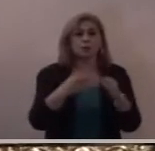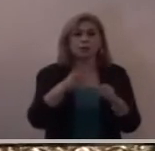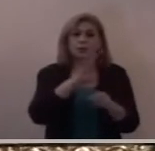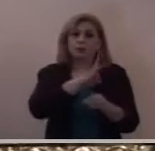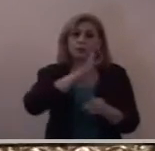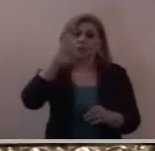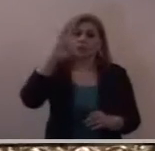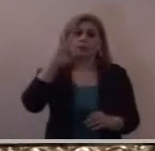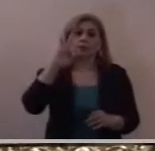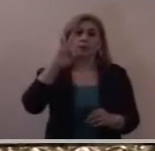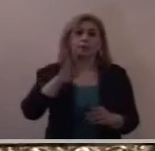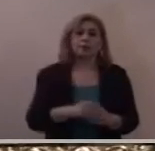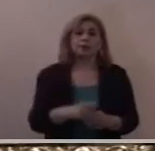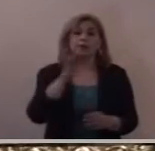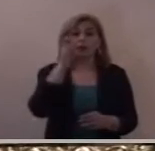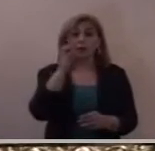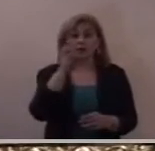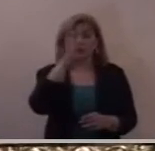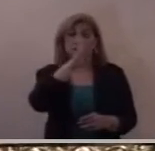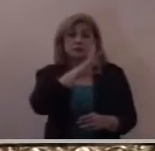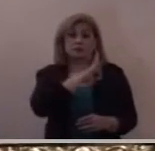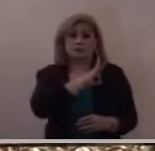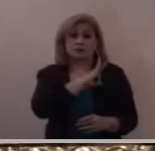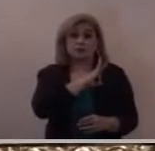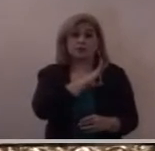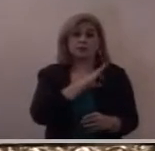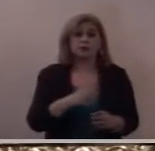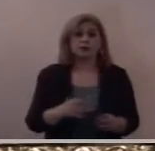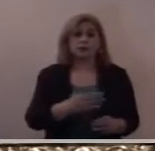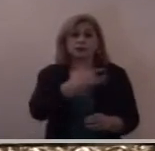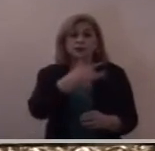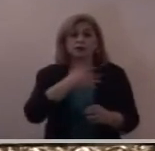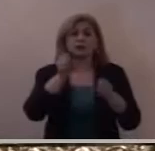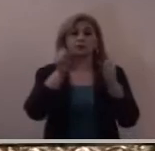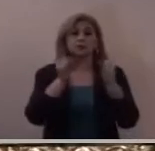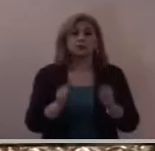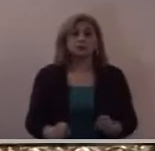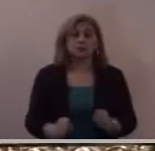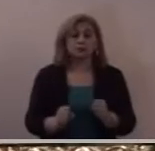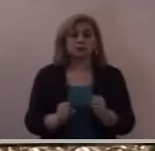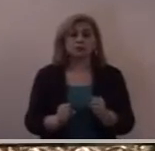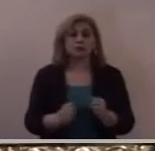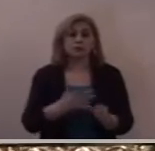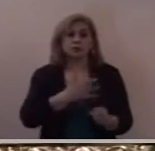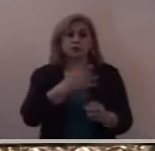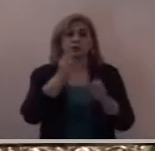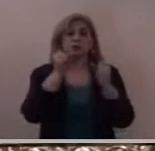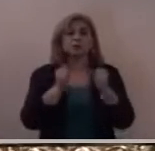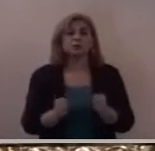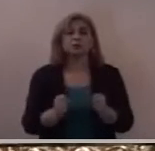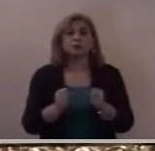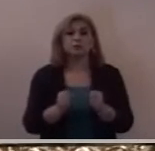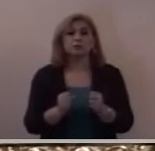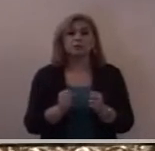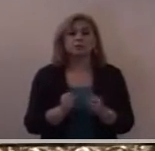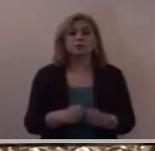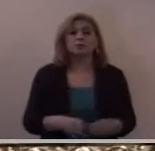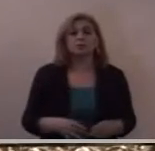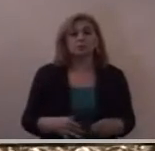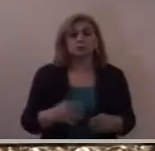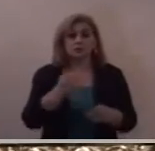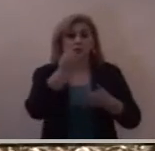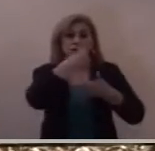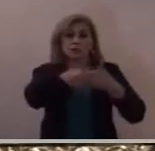esa es la fe la certeza la seguridad que llevas en el